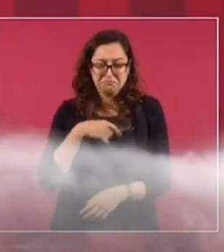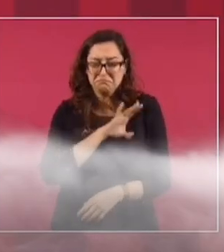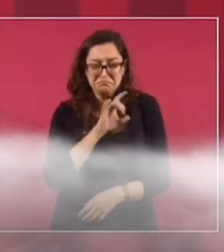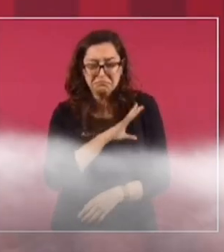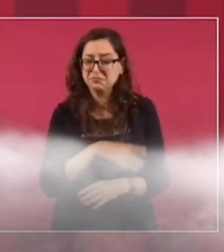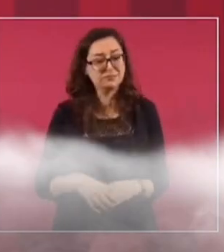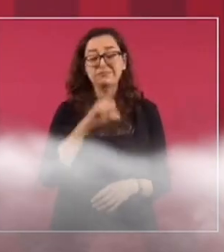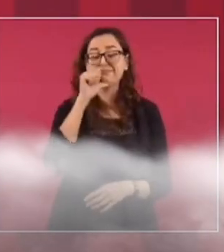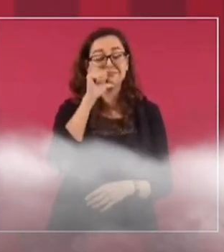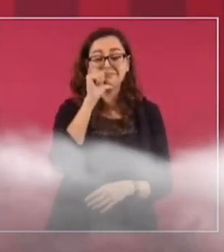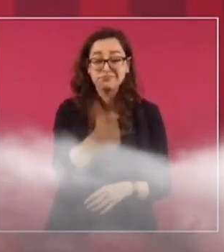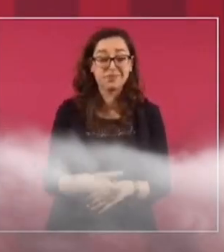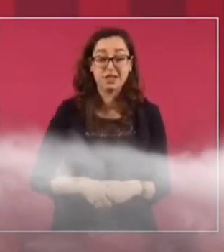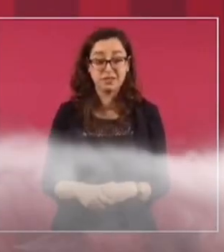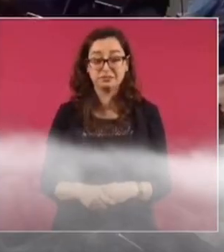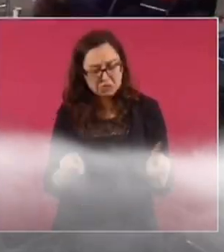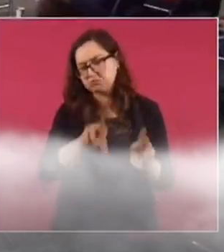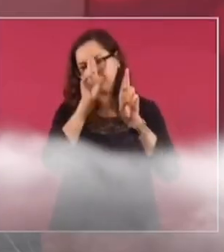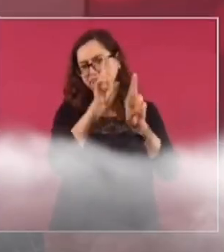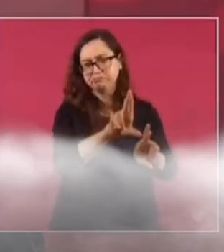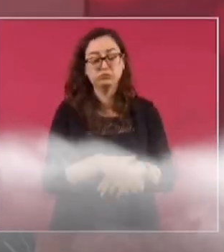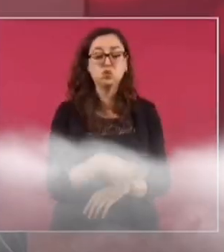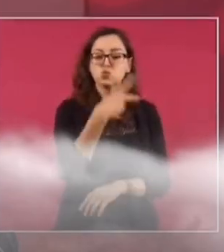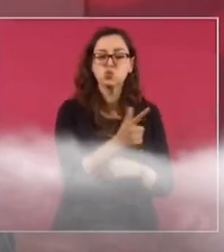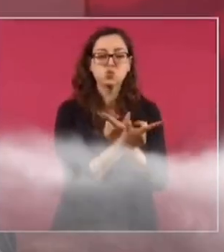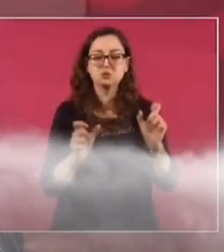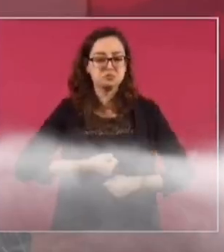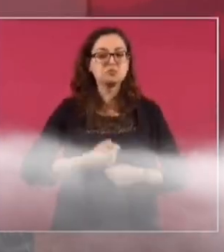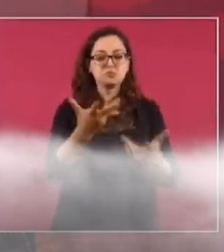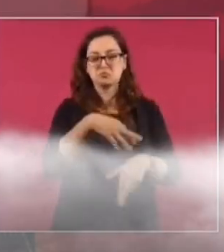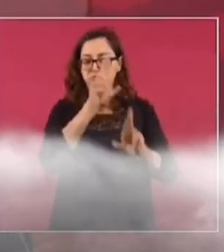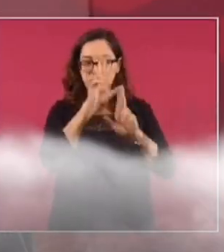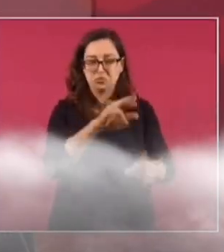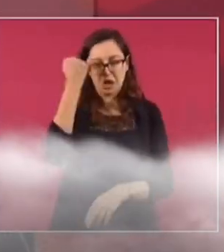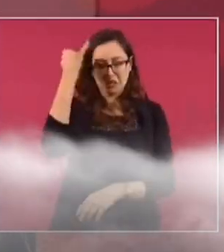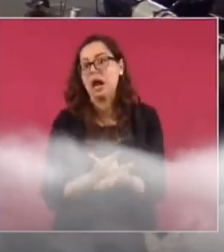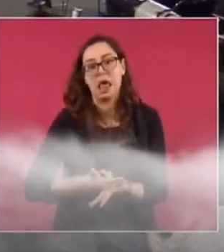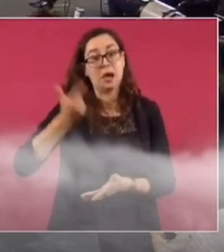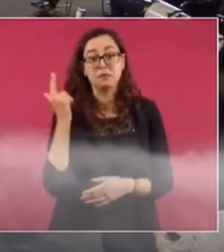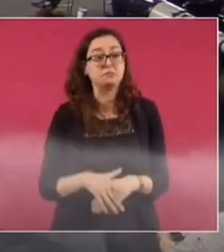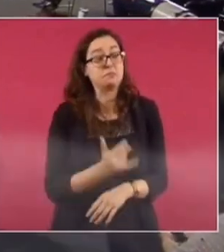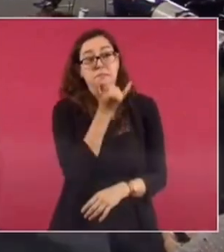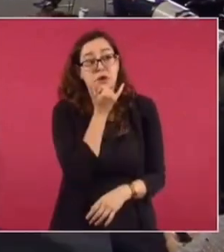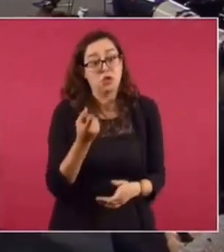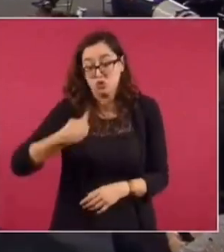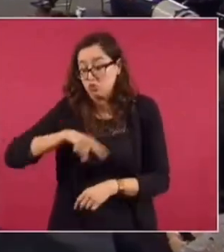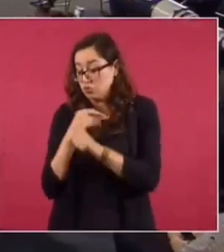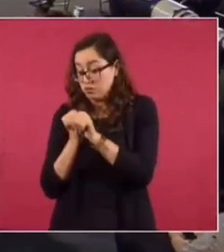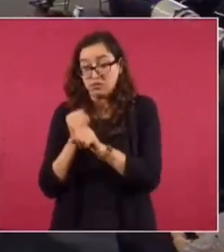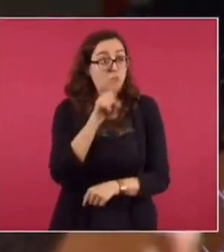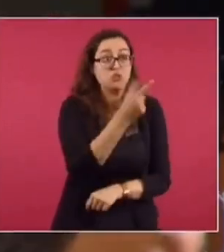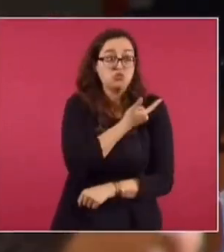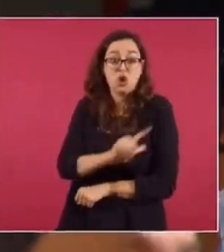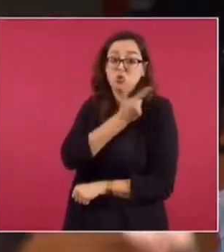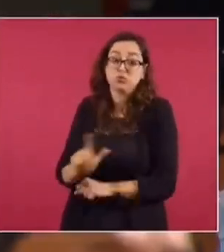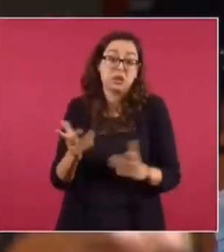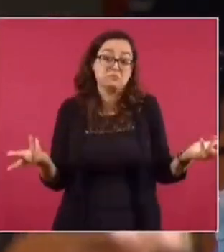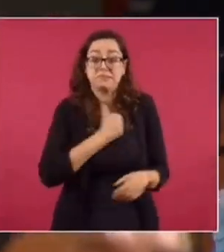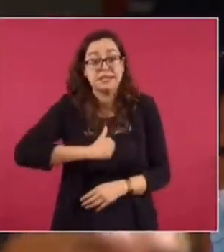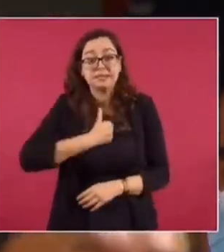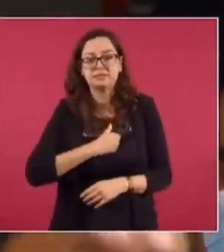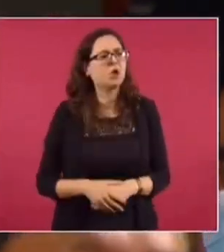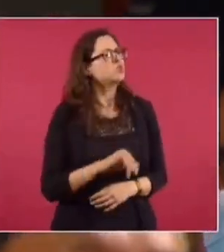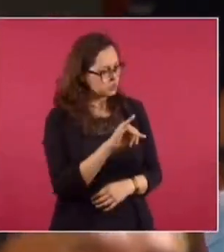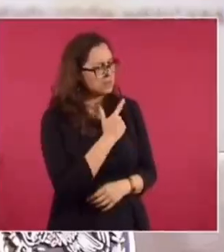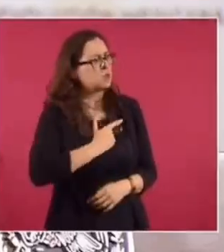y garantizar el derecho a disentir, respetar la libertad de expresión, de manifestación de las ideas. Lamento que no le guste el trabajo de los periodistas en este país, pero de esto que